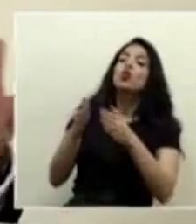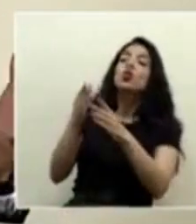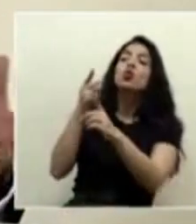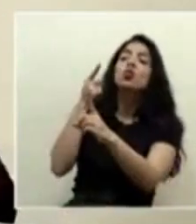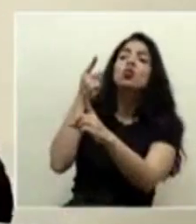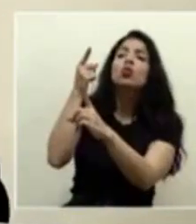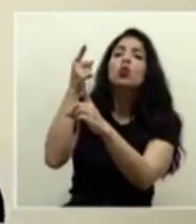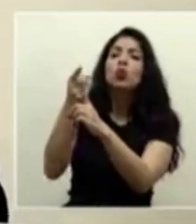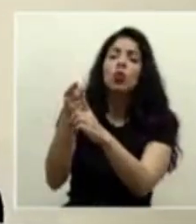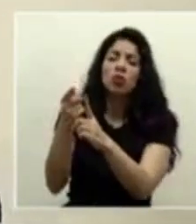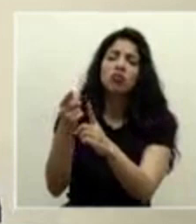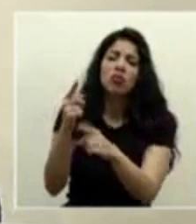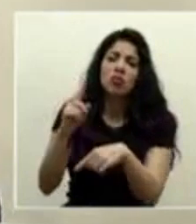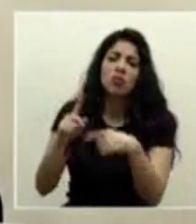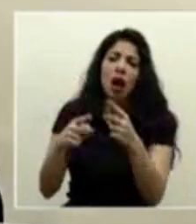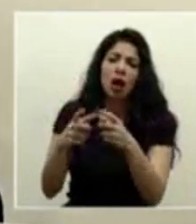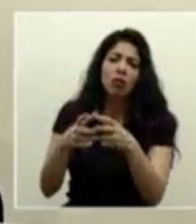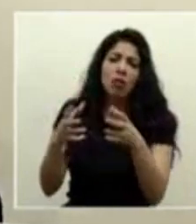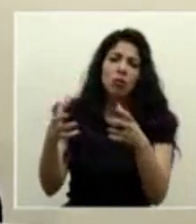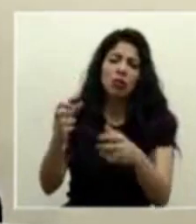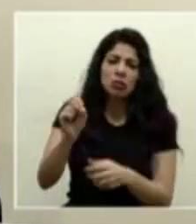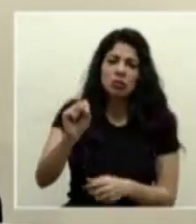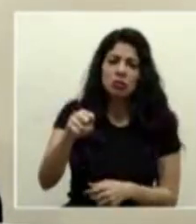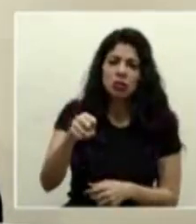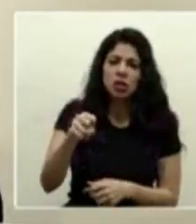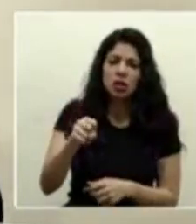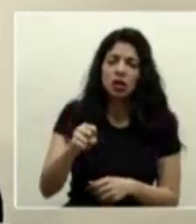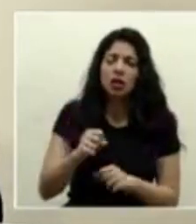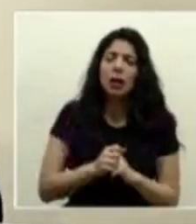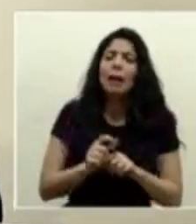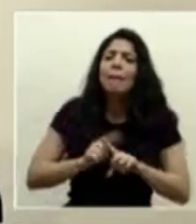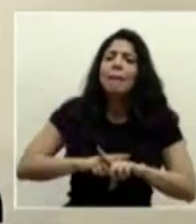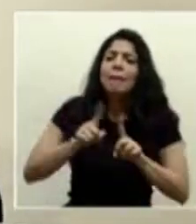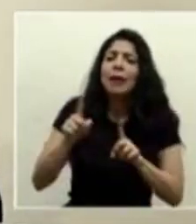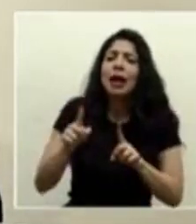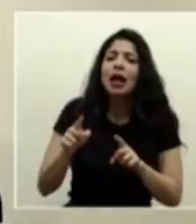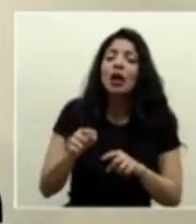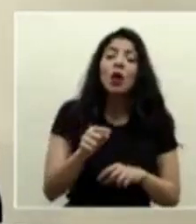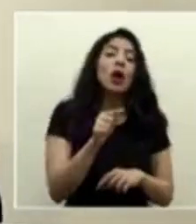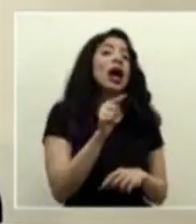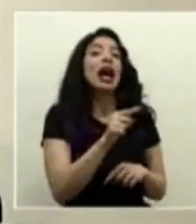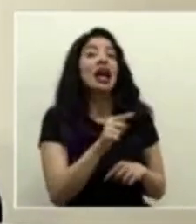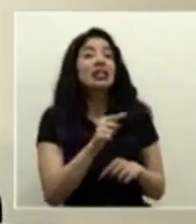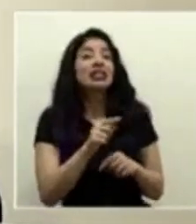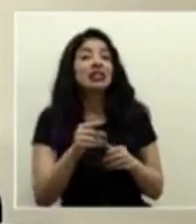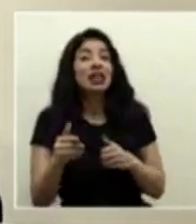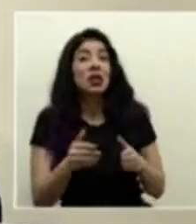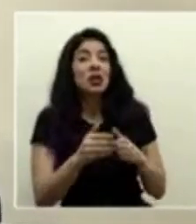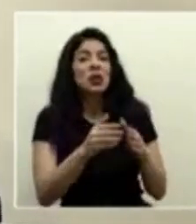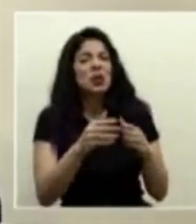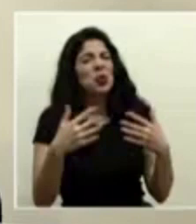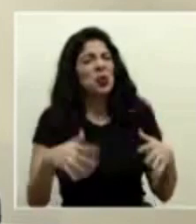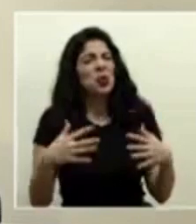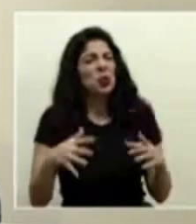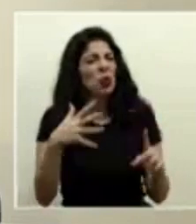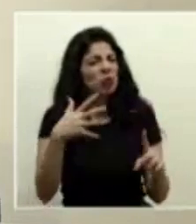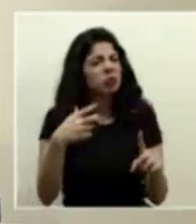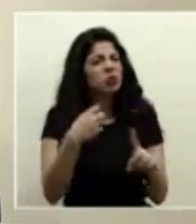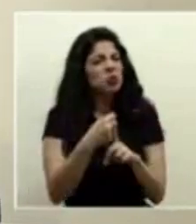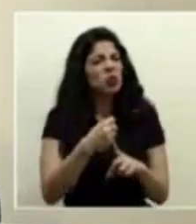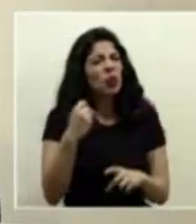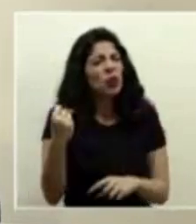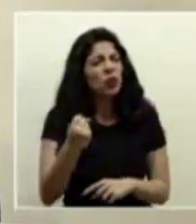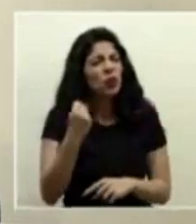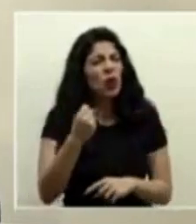que ustedes, pues claro que va a haber aumento de casos. Pero otra ruta que es muchísimo más lesiva en todo sentido